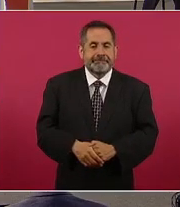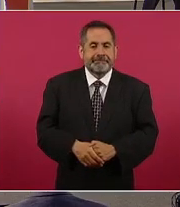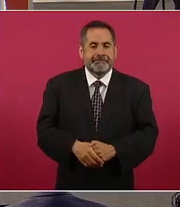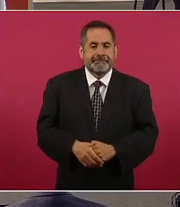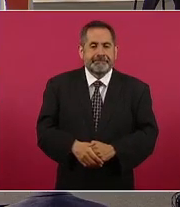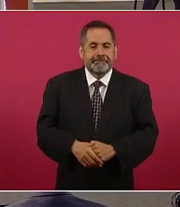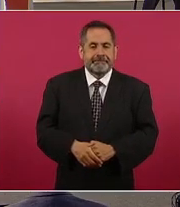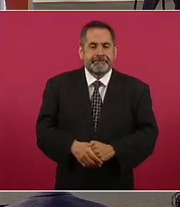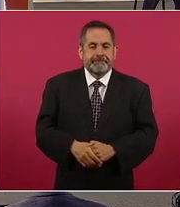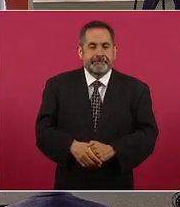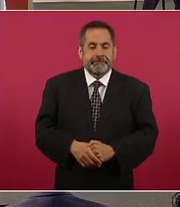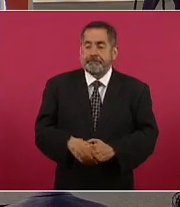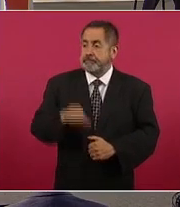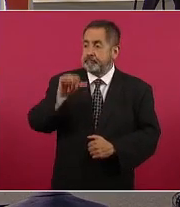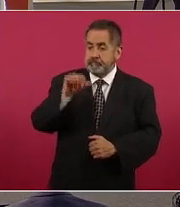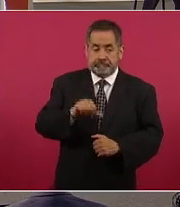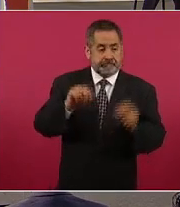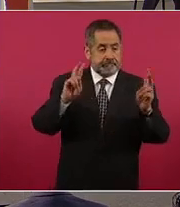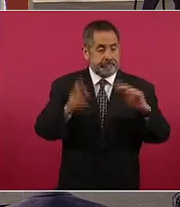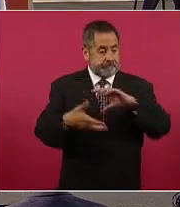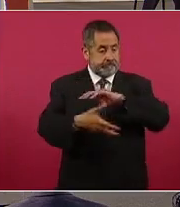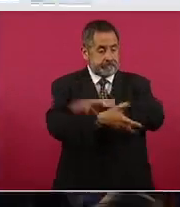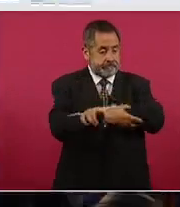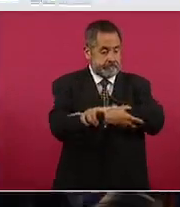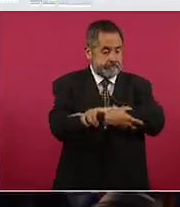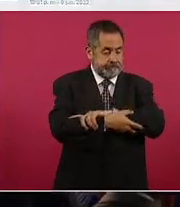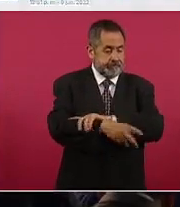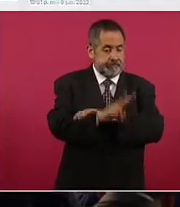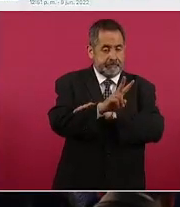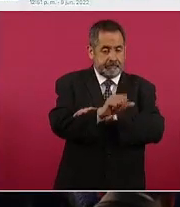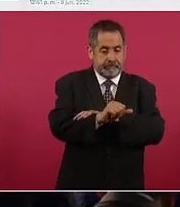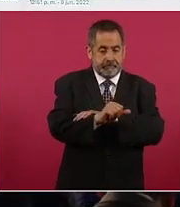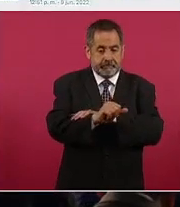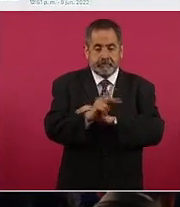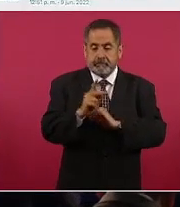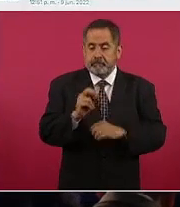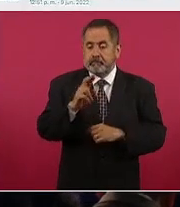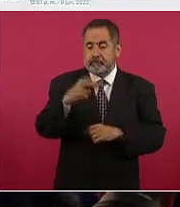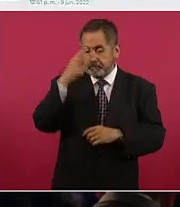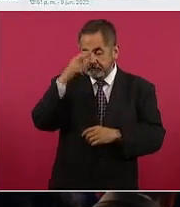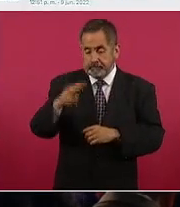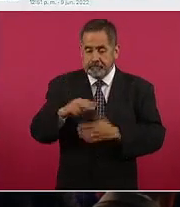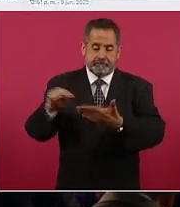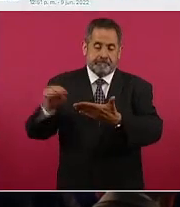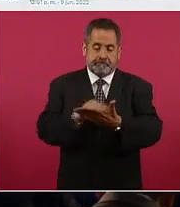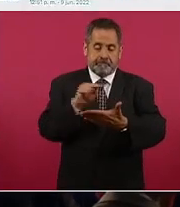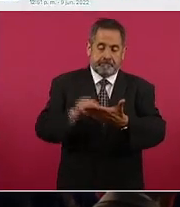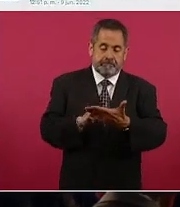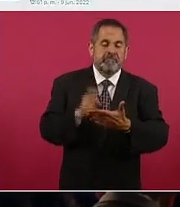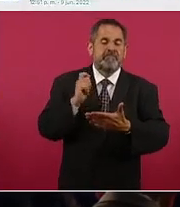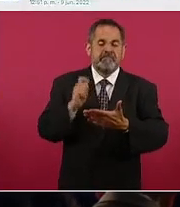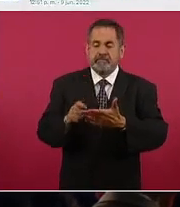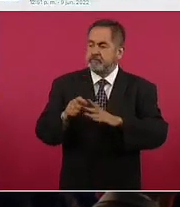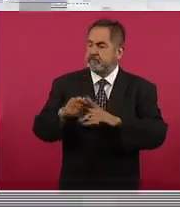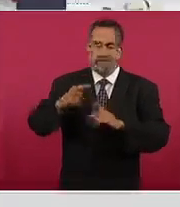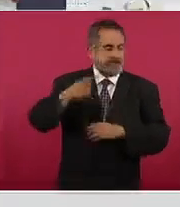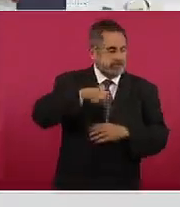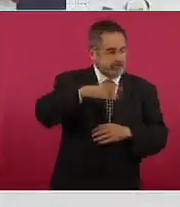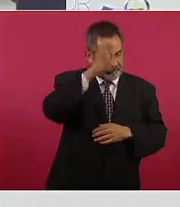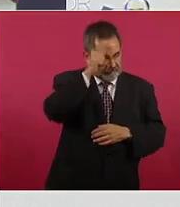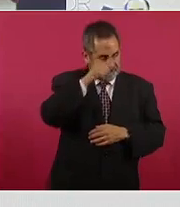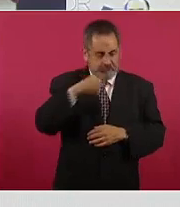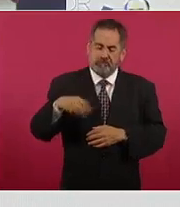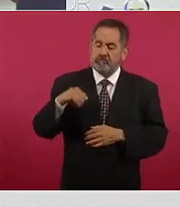hoy la coalición va por México firmó el acuerdo de moratoria constitucional